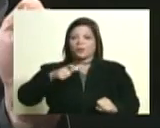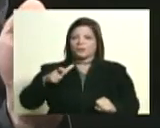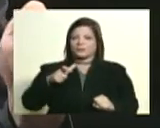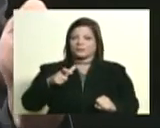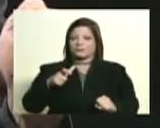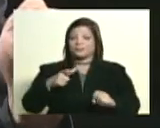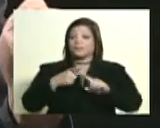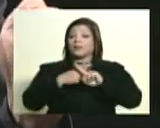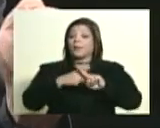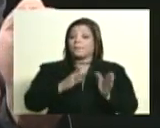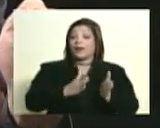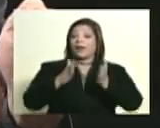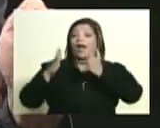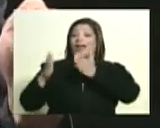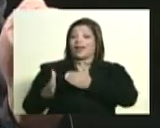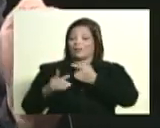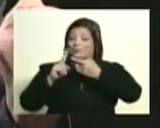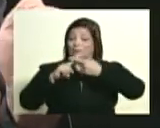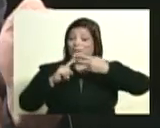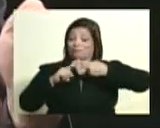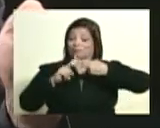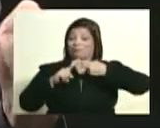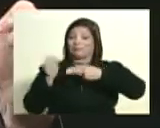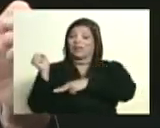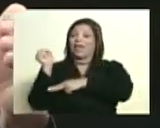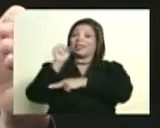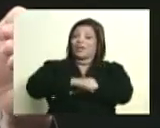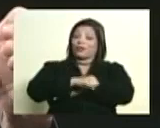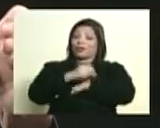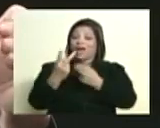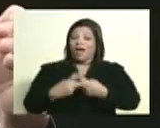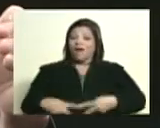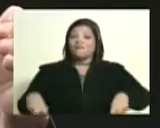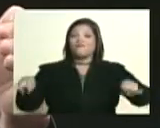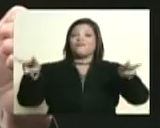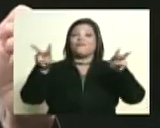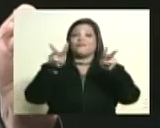pero al lado de eso nos toca derrotar los valores